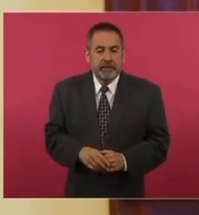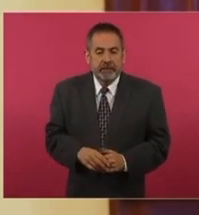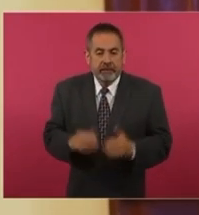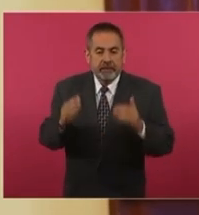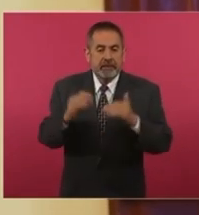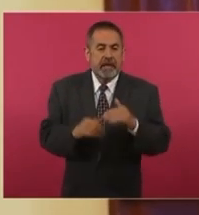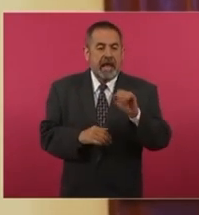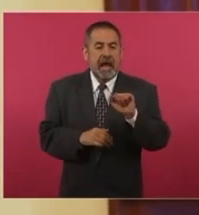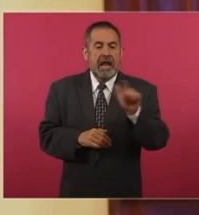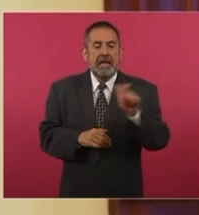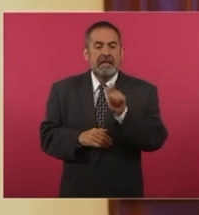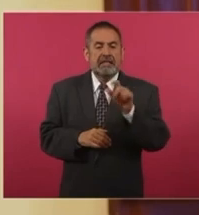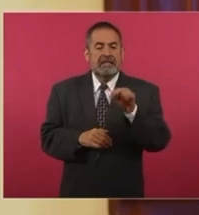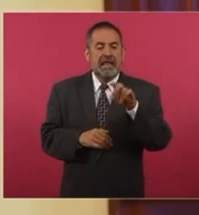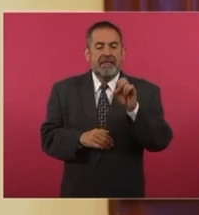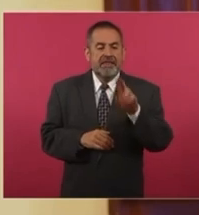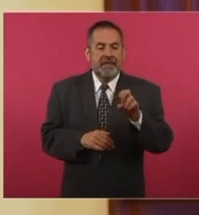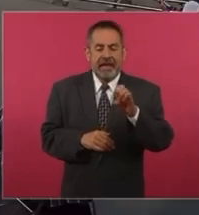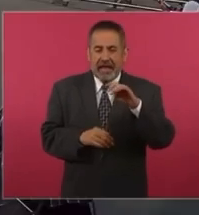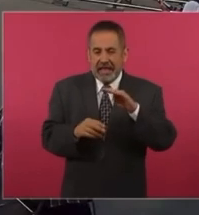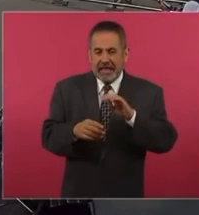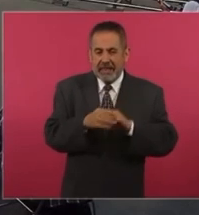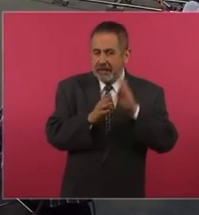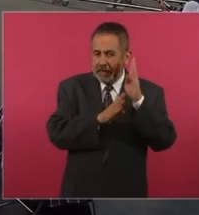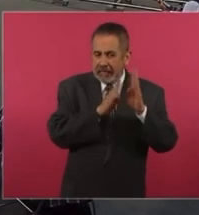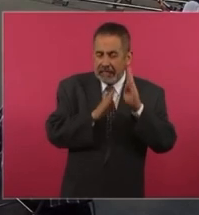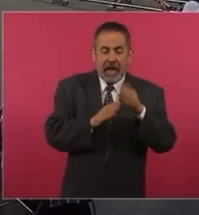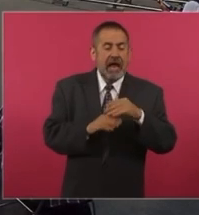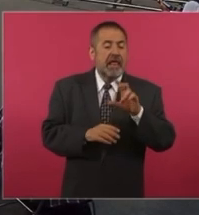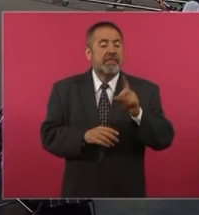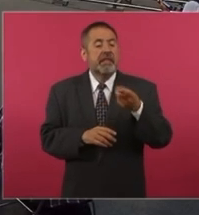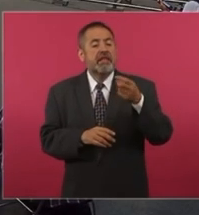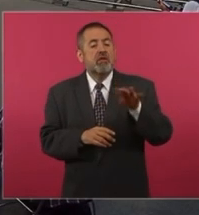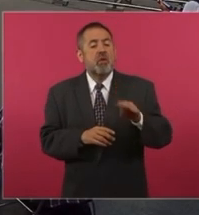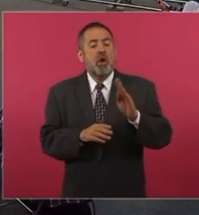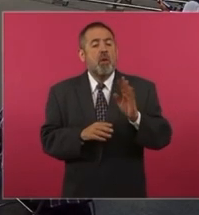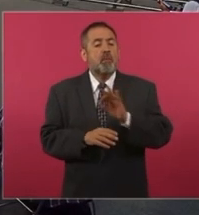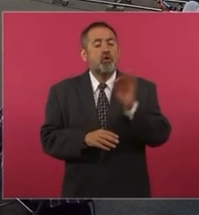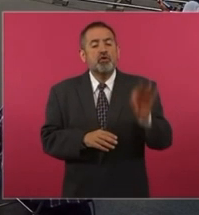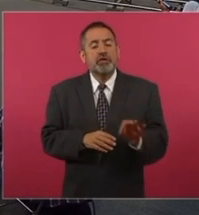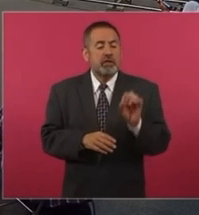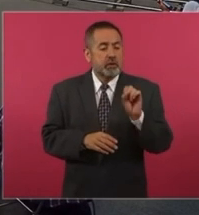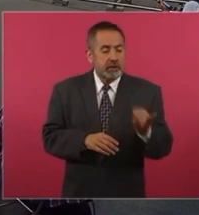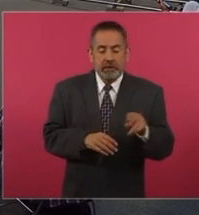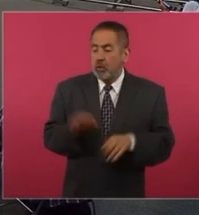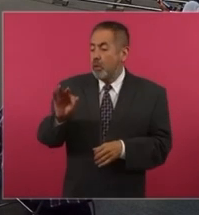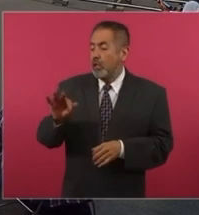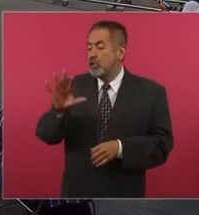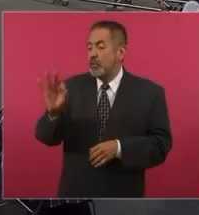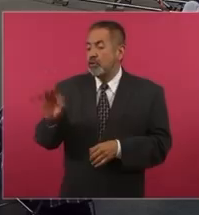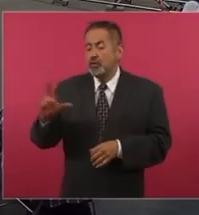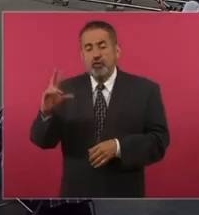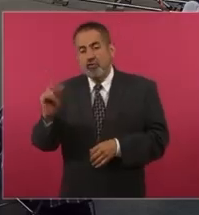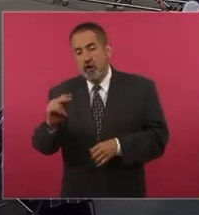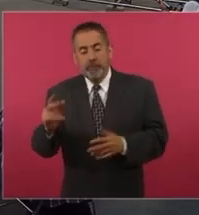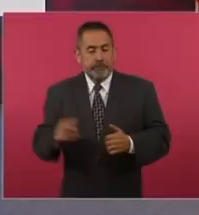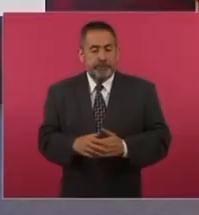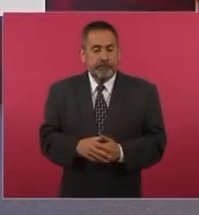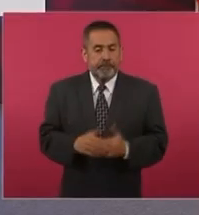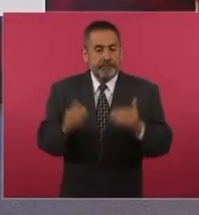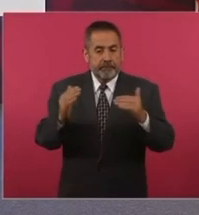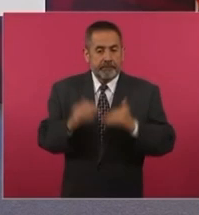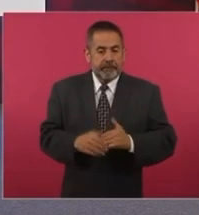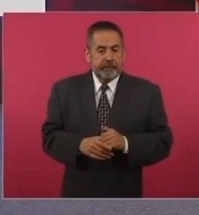sigue Alexander de Kroh, de Bélgica, con 39 por ciento de aprobación y un 45 por ciento de rechazo. Leo